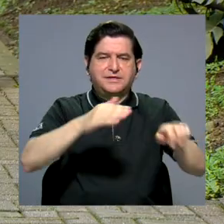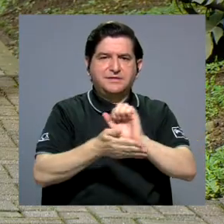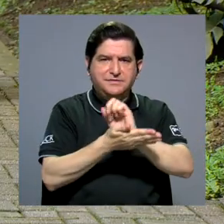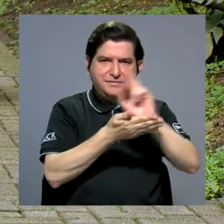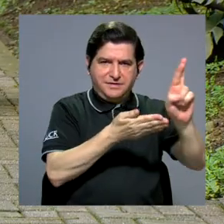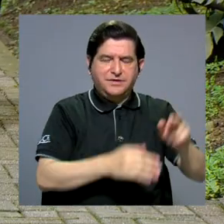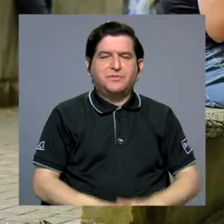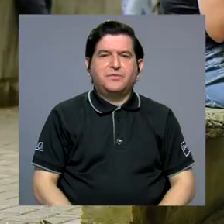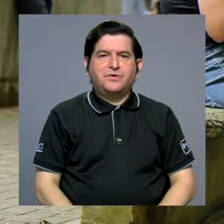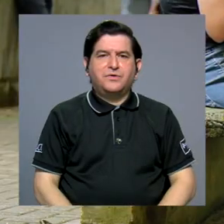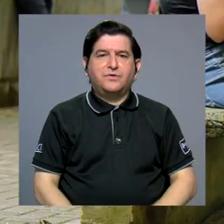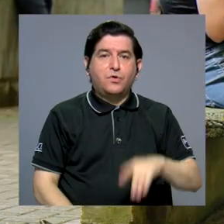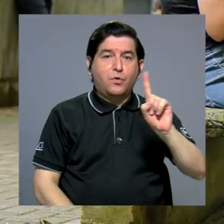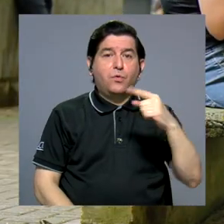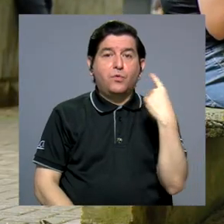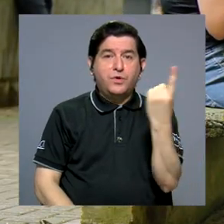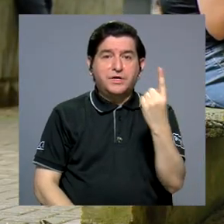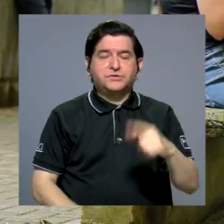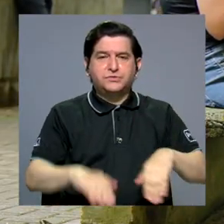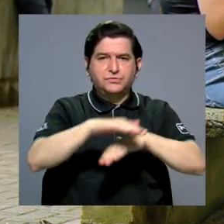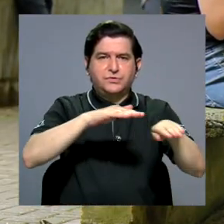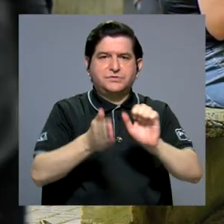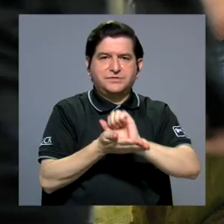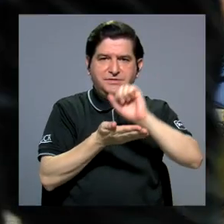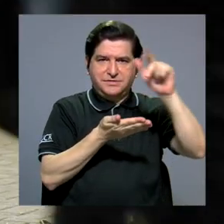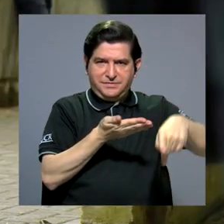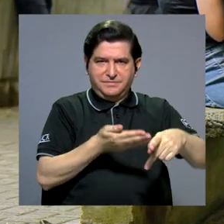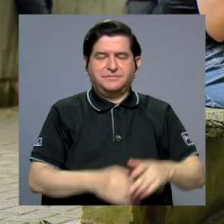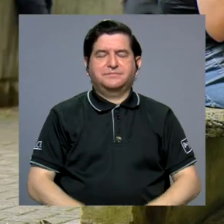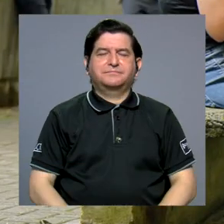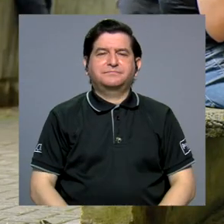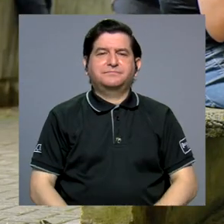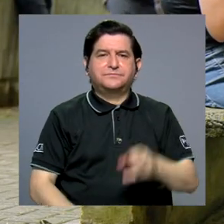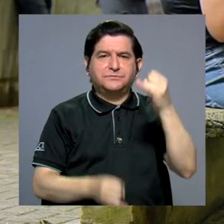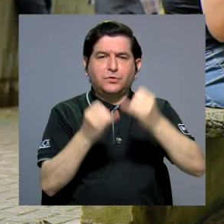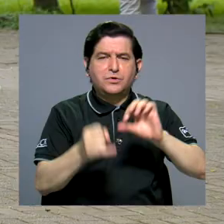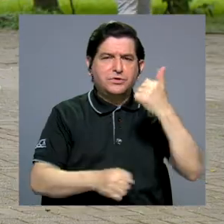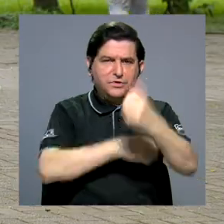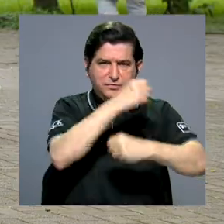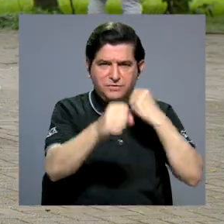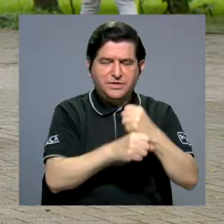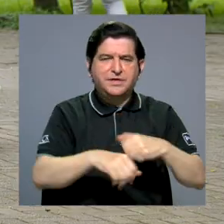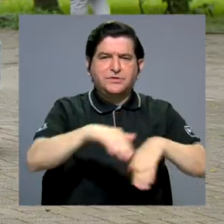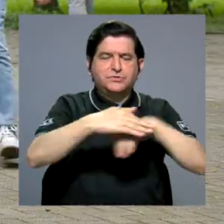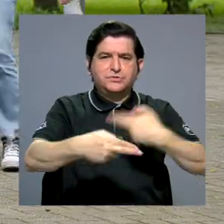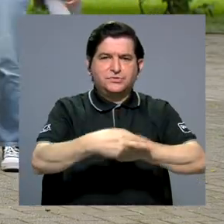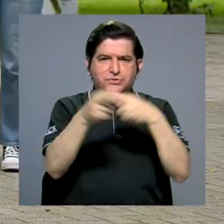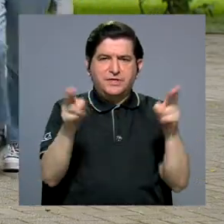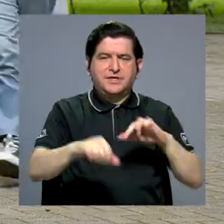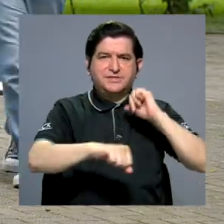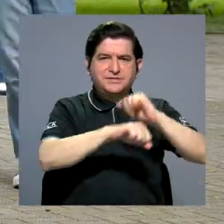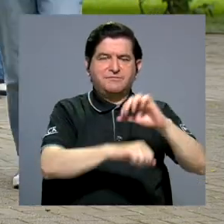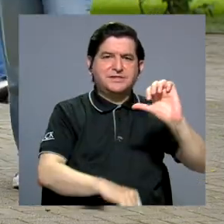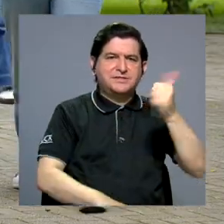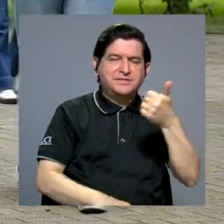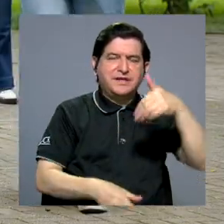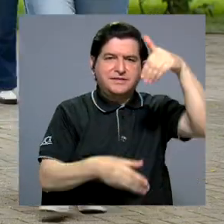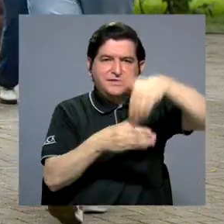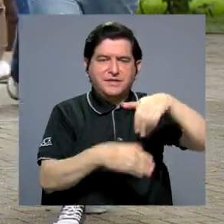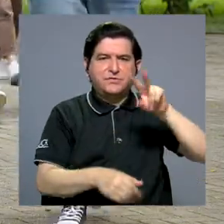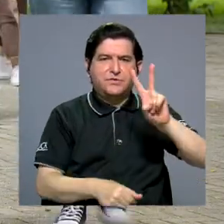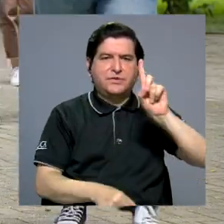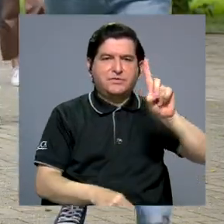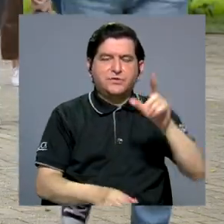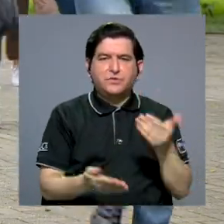Occidente, mientras que solo una será en la sede de Rodrigo Facio. Y es que en la última década las sedes regionales han creado 10 de las 21